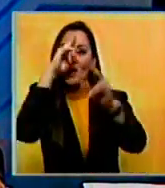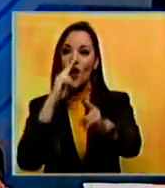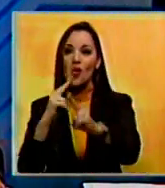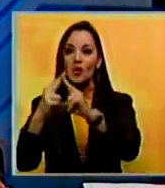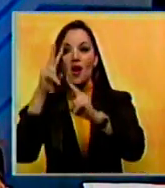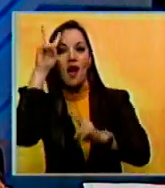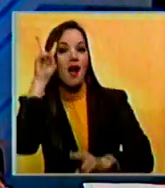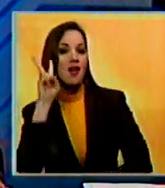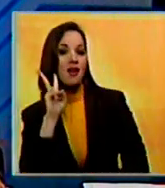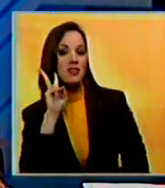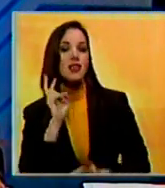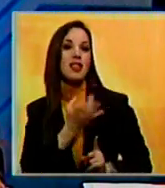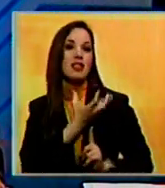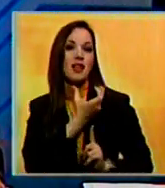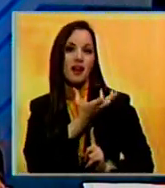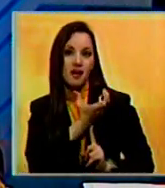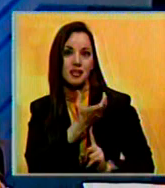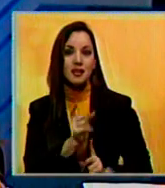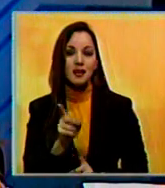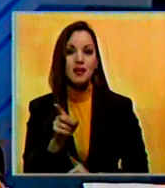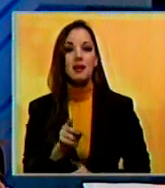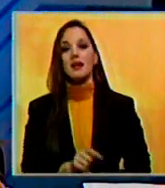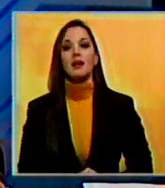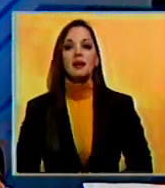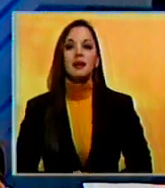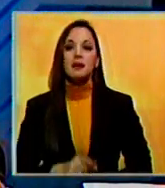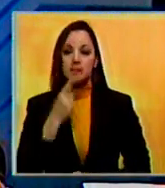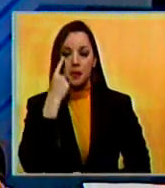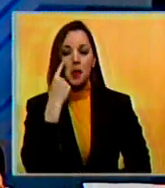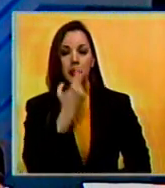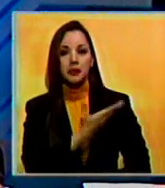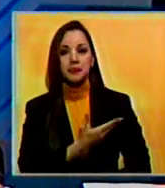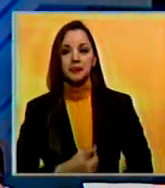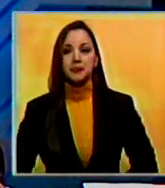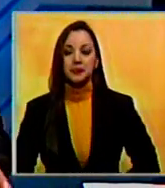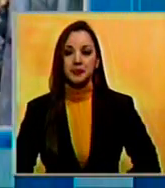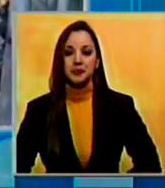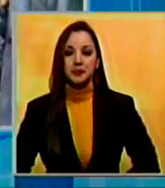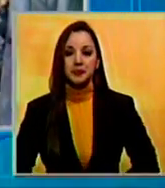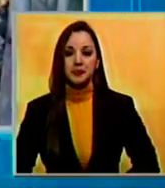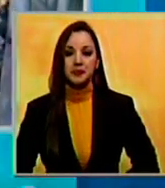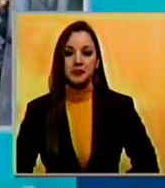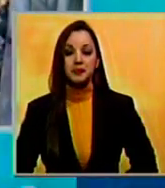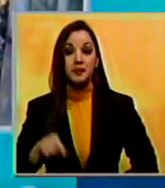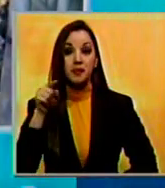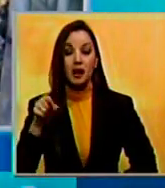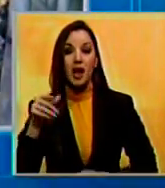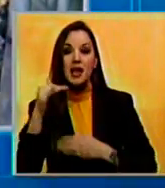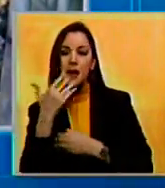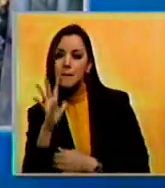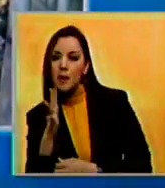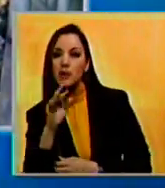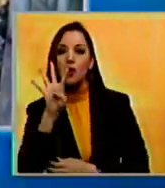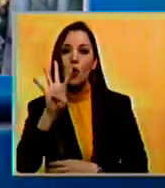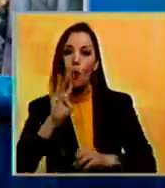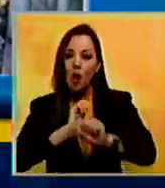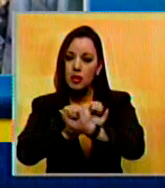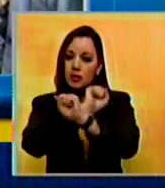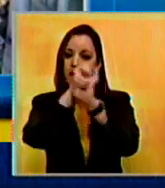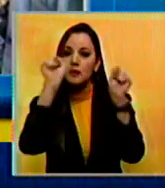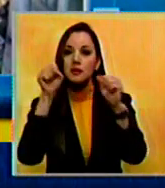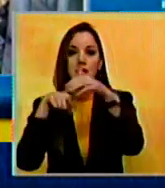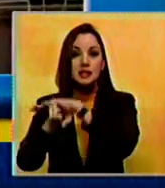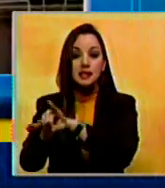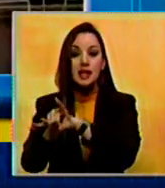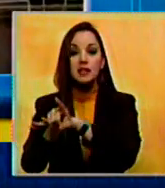la Virgen de la Candelaria que se celebraron en la entidad. Elías Hernández nos amplía. El hecho se registró cerca de las 4 de la madrugada dentro